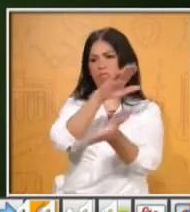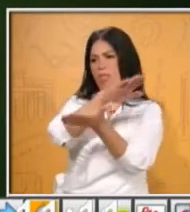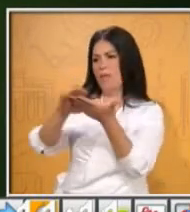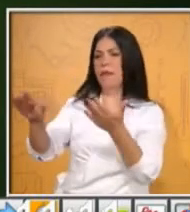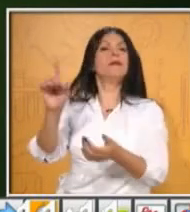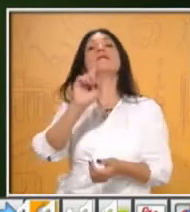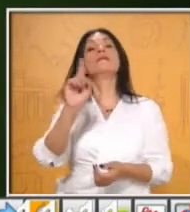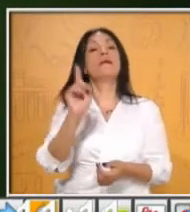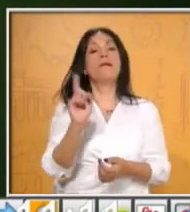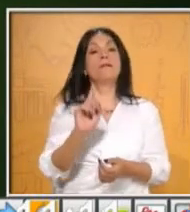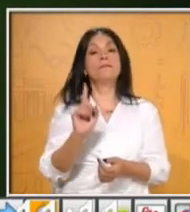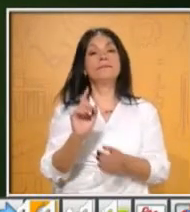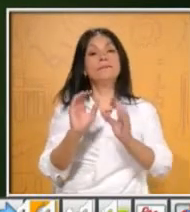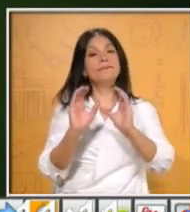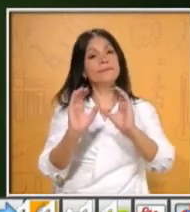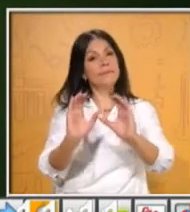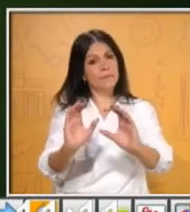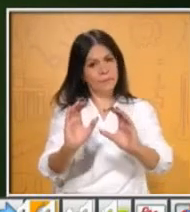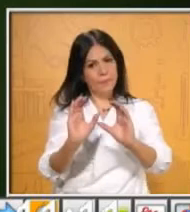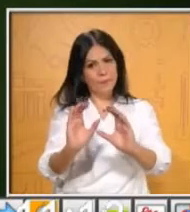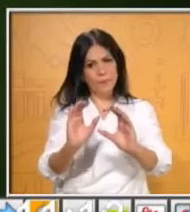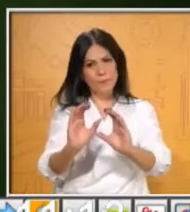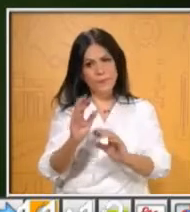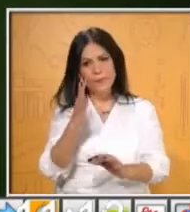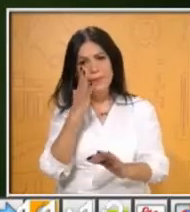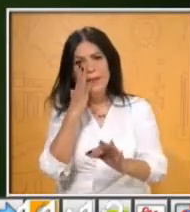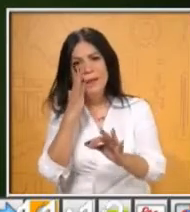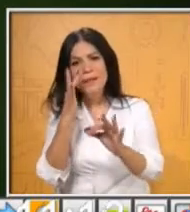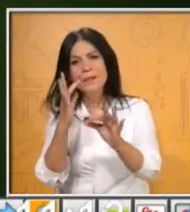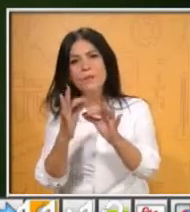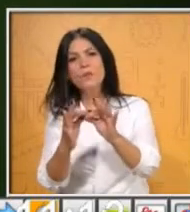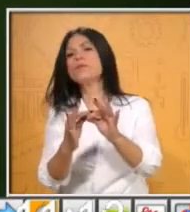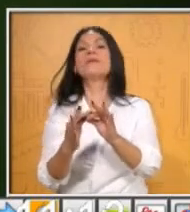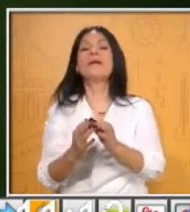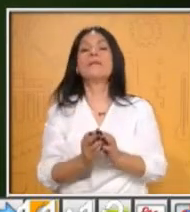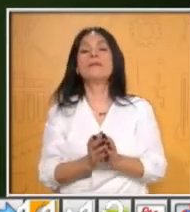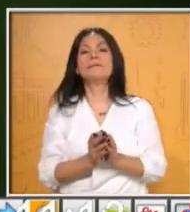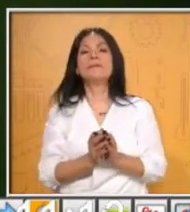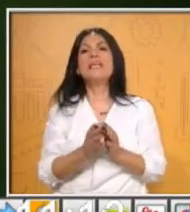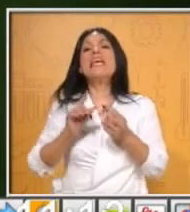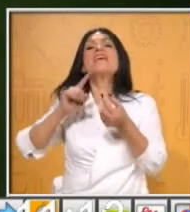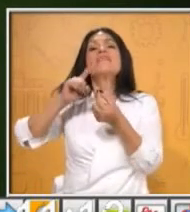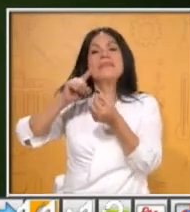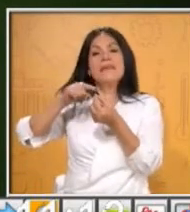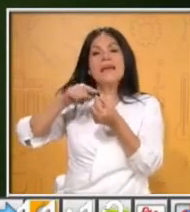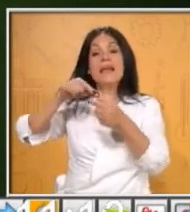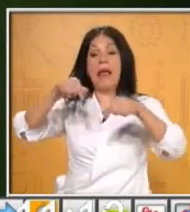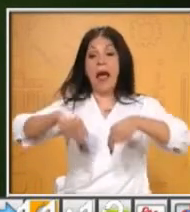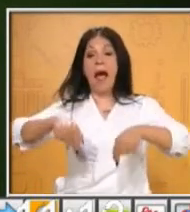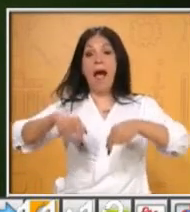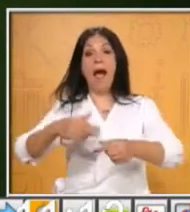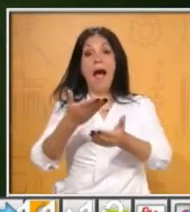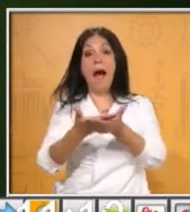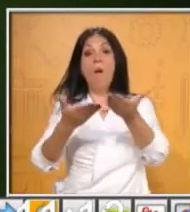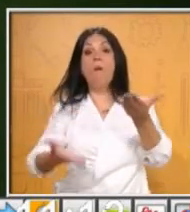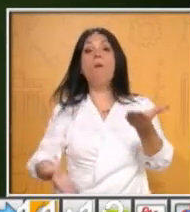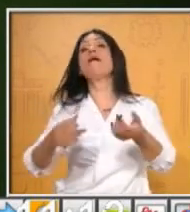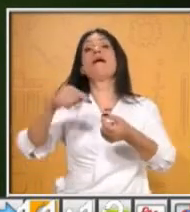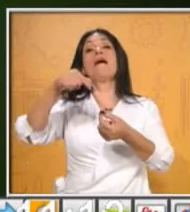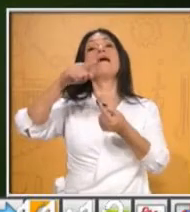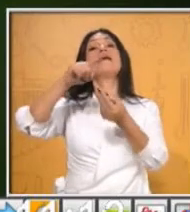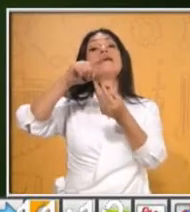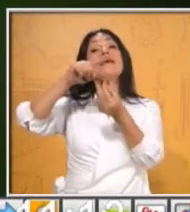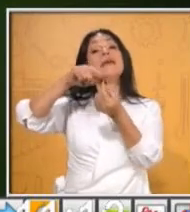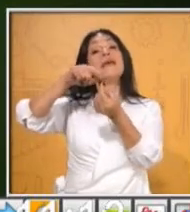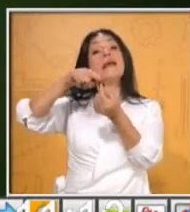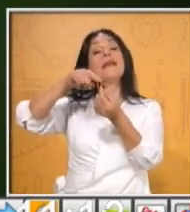son los responsables de cuidar el medio ambiente. ¿Quién más consideras que es responsable de cuidar el lugar en el que vivimos?